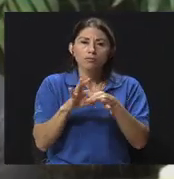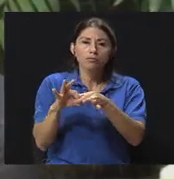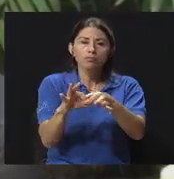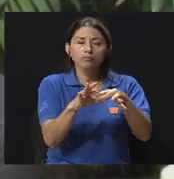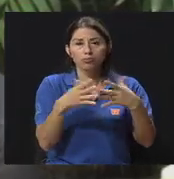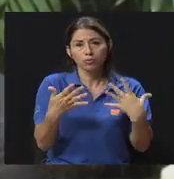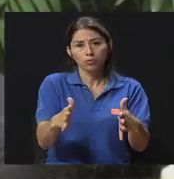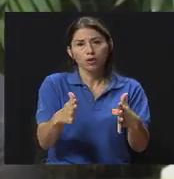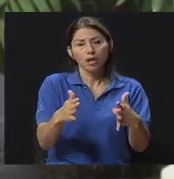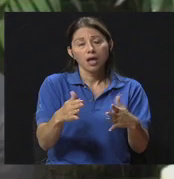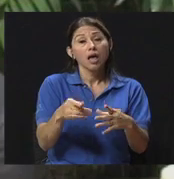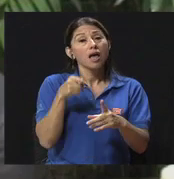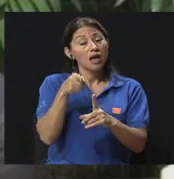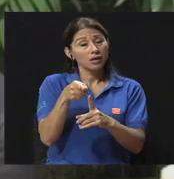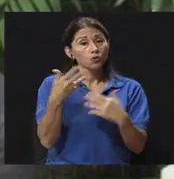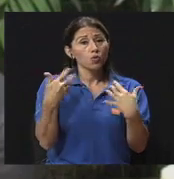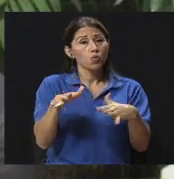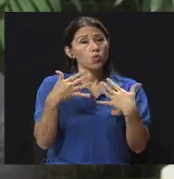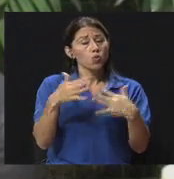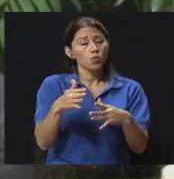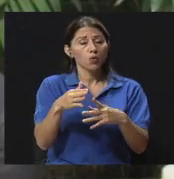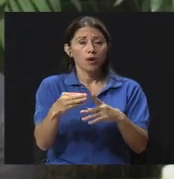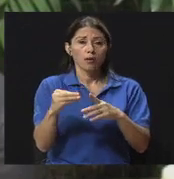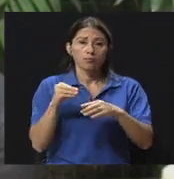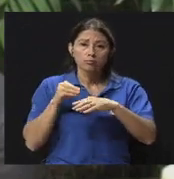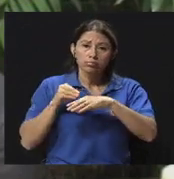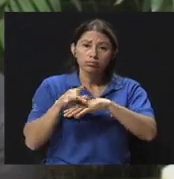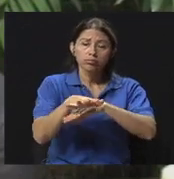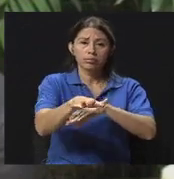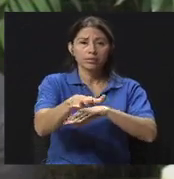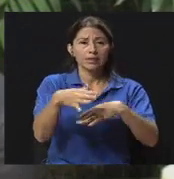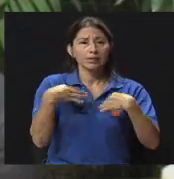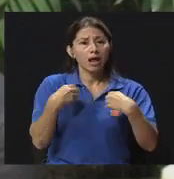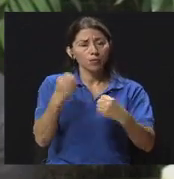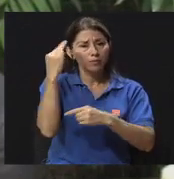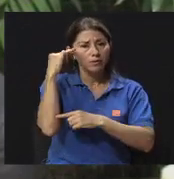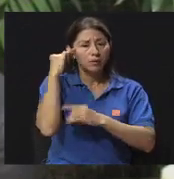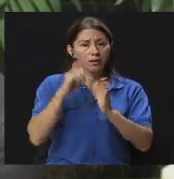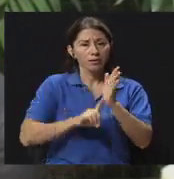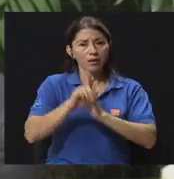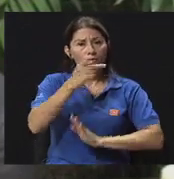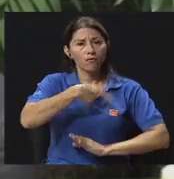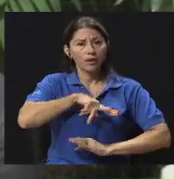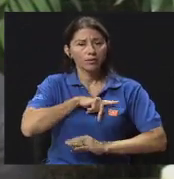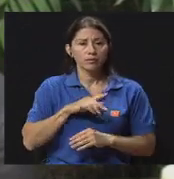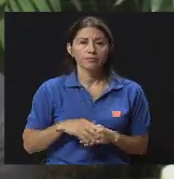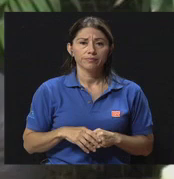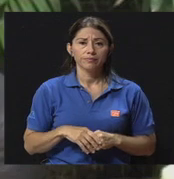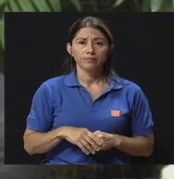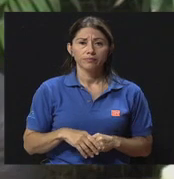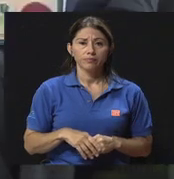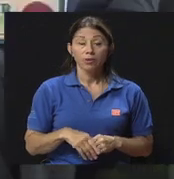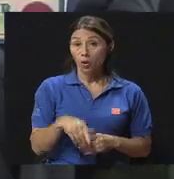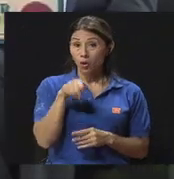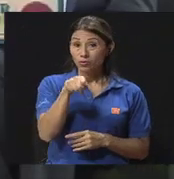vital dentro de nuestra salud mental y nuestro desarrollo personal. Usted ha mencionado, Chile, yo creo que